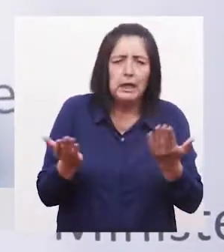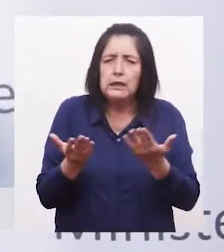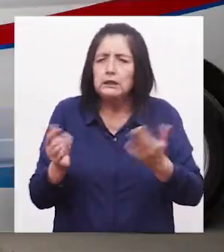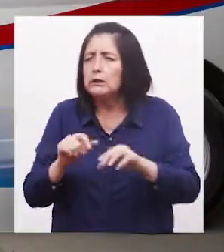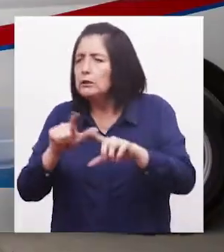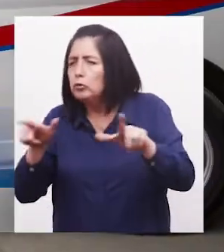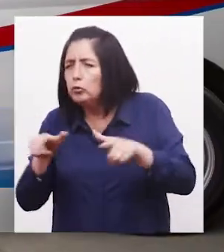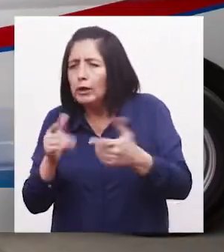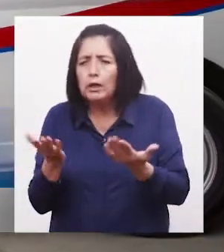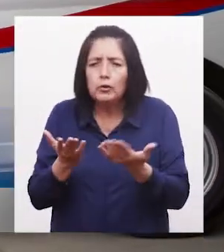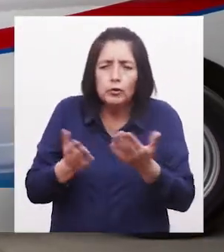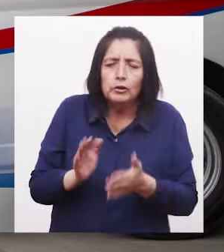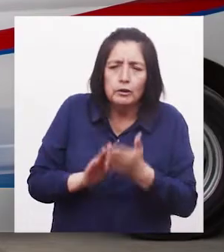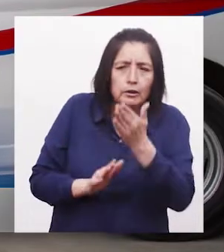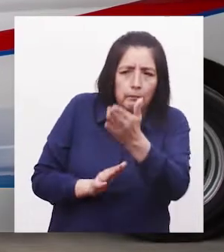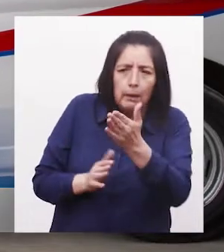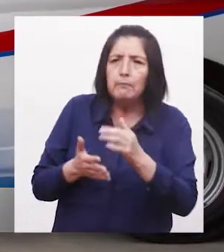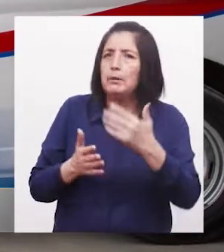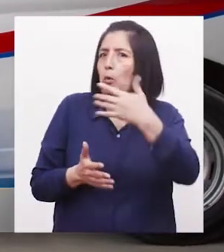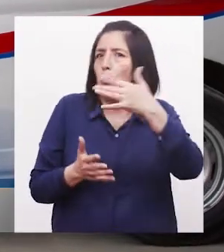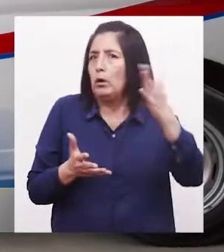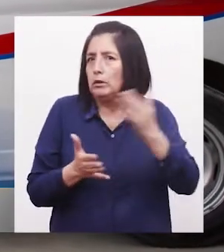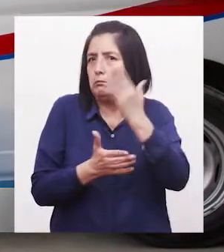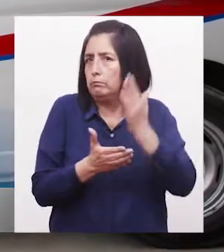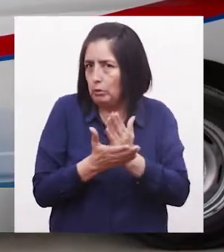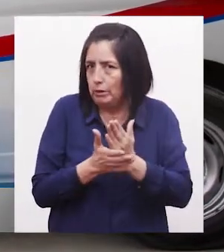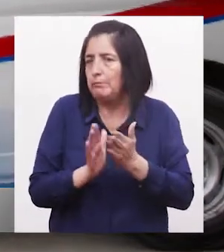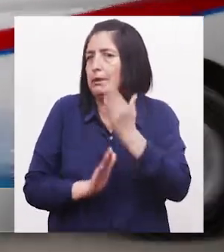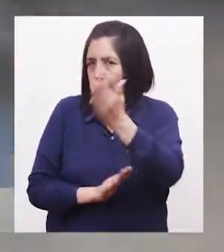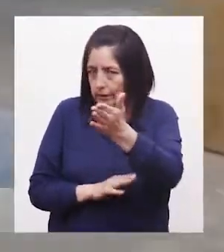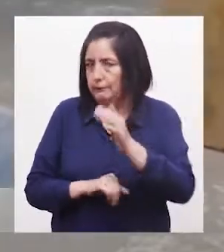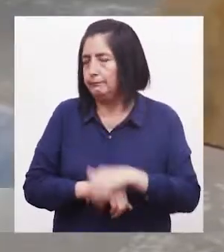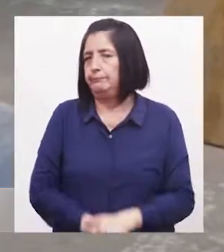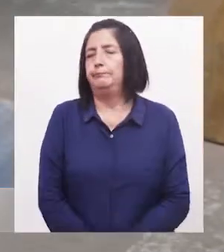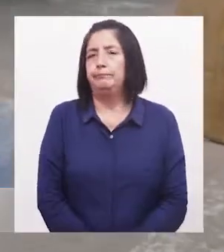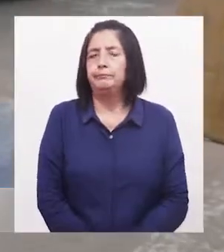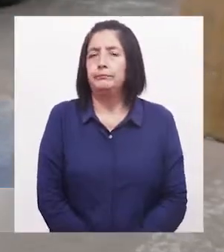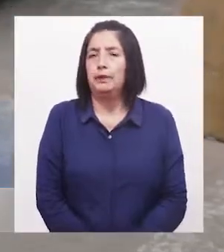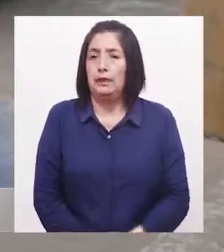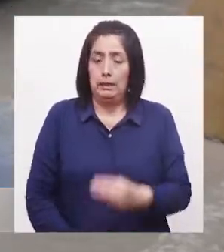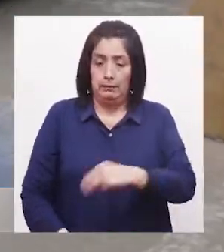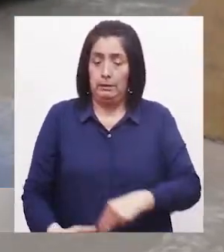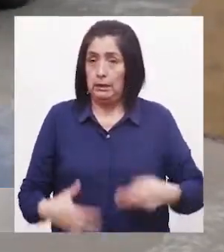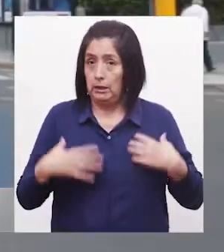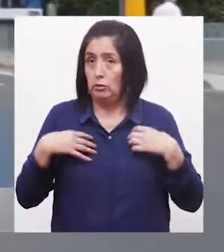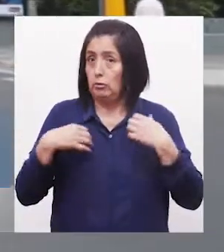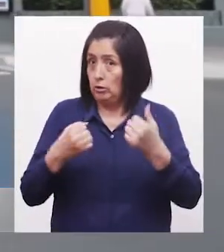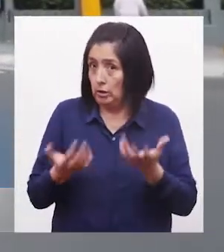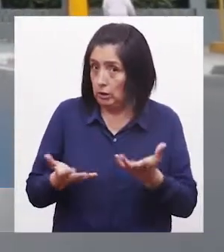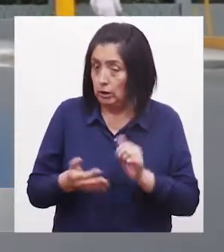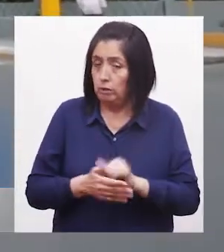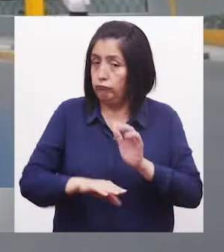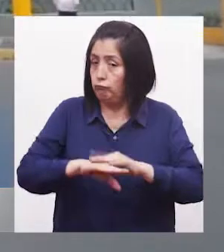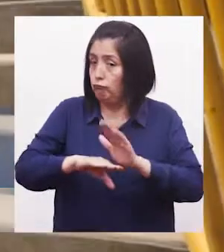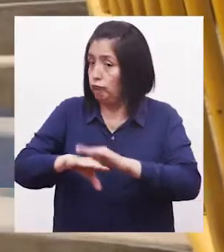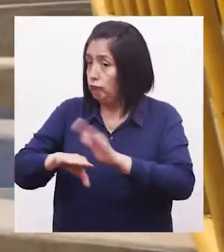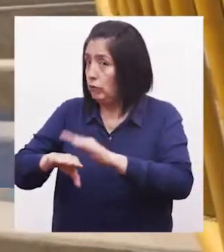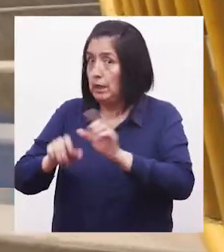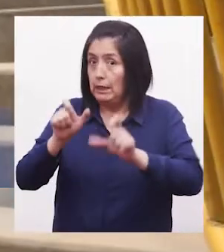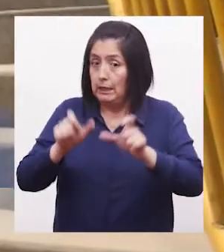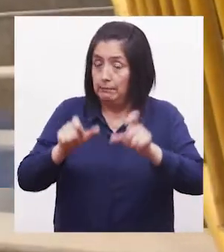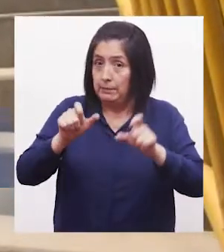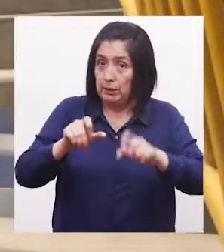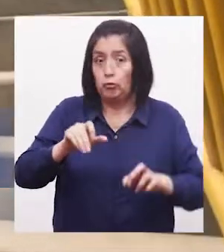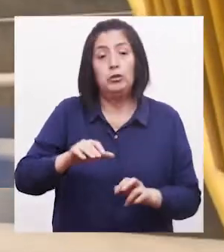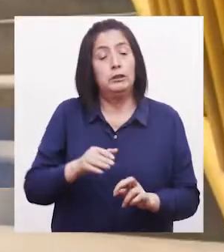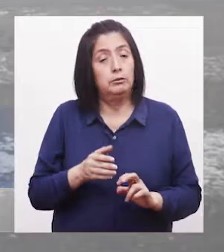donde van a ir Para poder, frente a cualquier contingencia, acudir a ellos El Ministerio de Salud exhorta a los peatones a utilizar